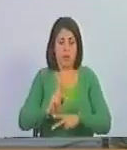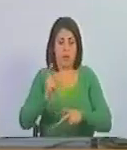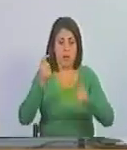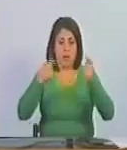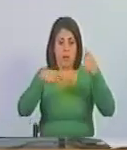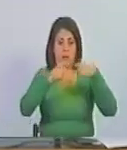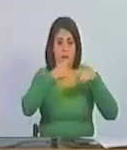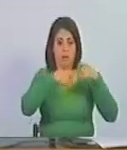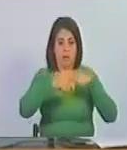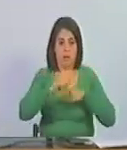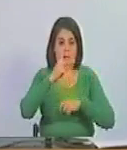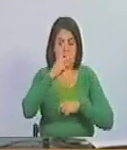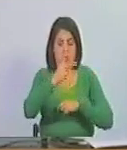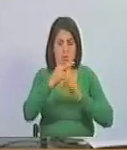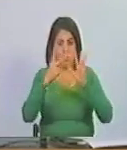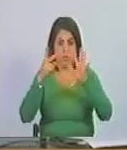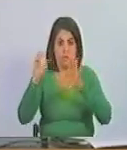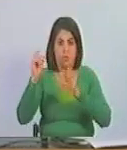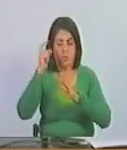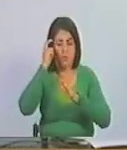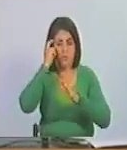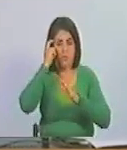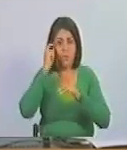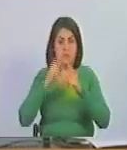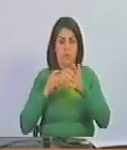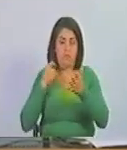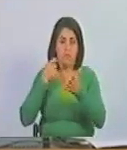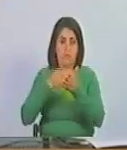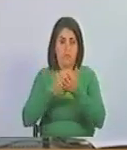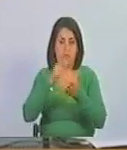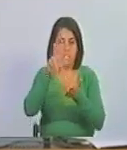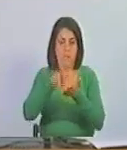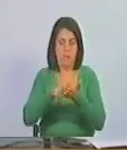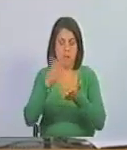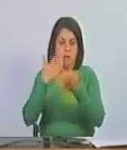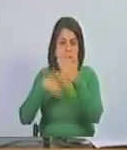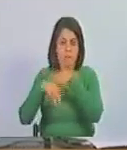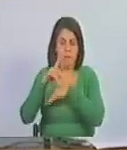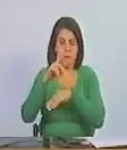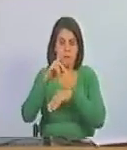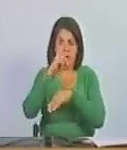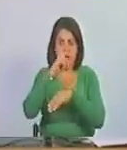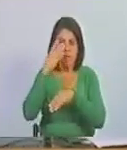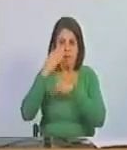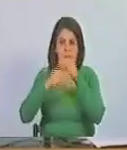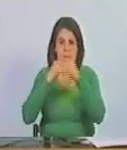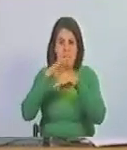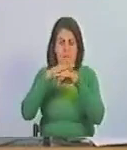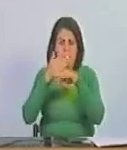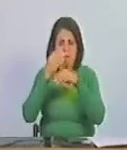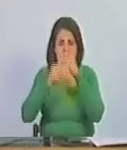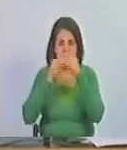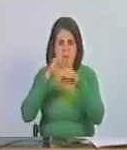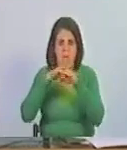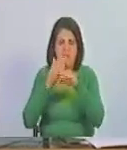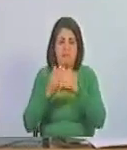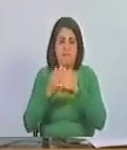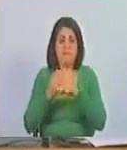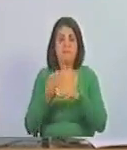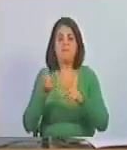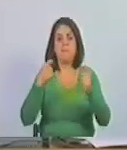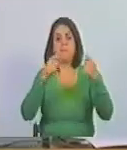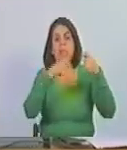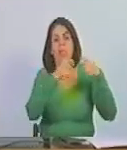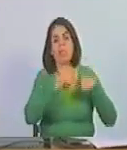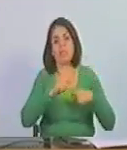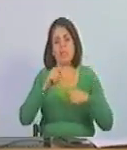de 270 días que la corte aprobó el año pasado se llevará a cabo una subasta